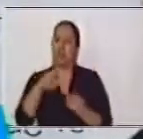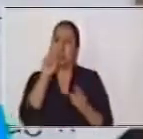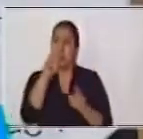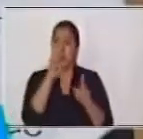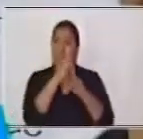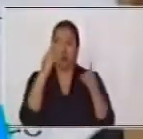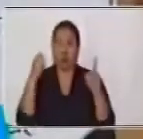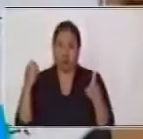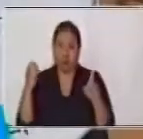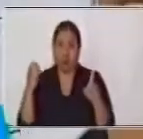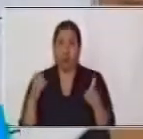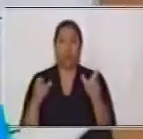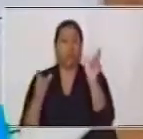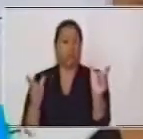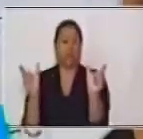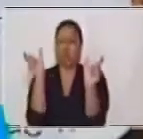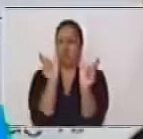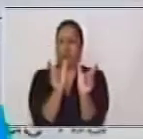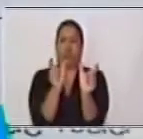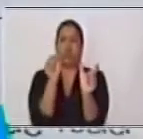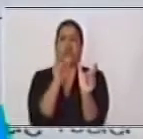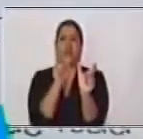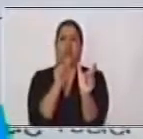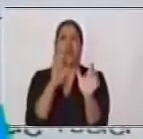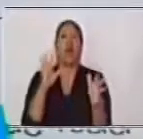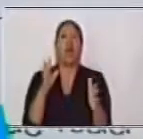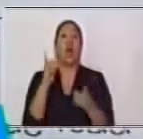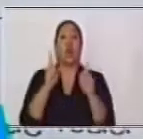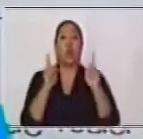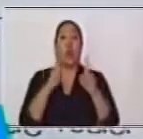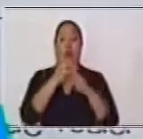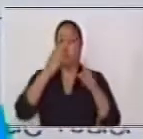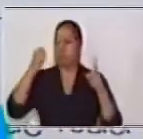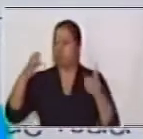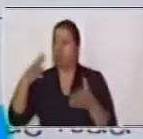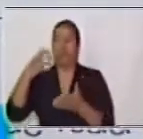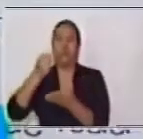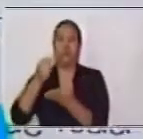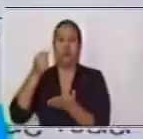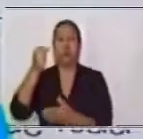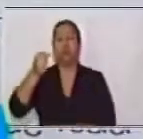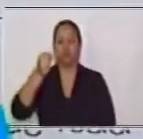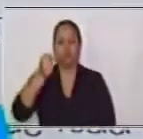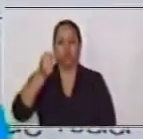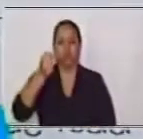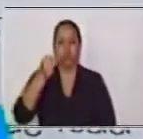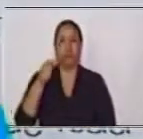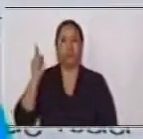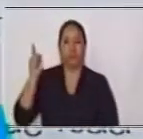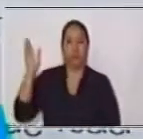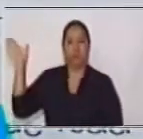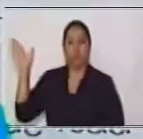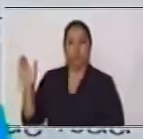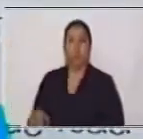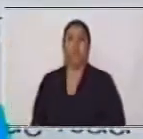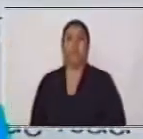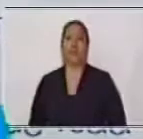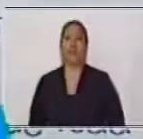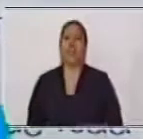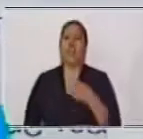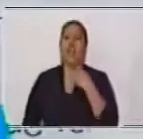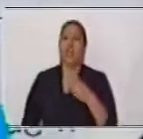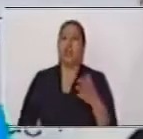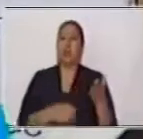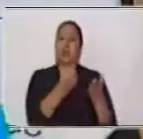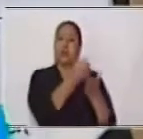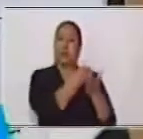dentro de la clasificación de las yuxtapuestas. Escribía en su cuaderno, pensó que